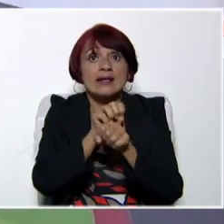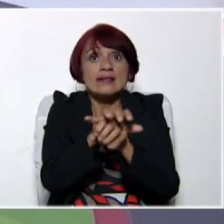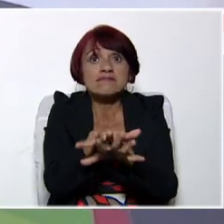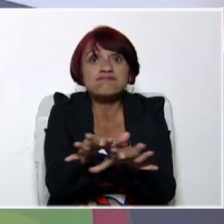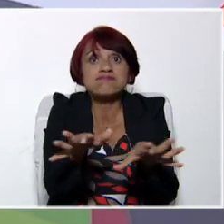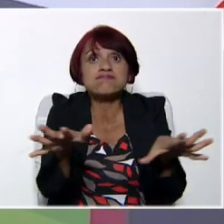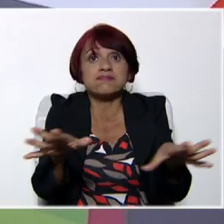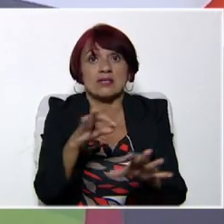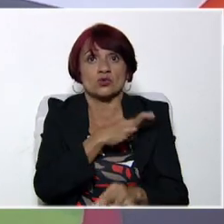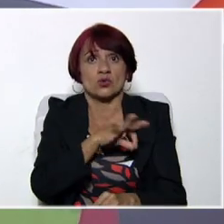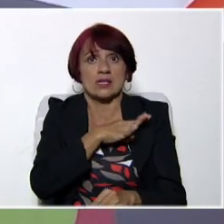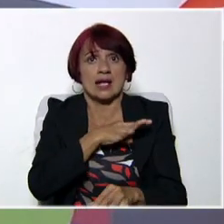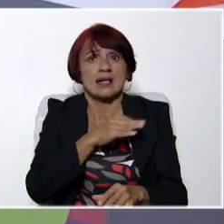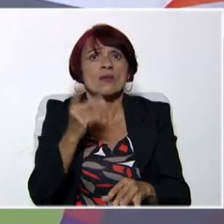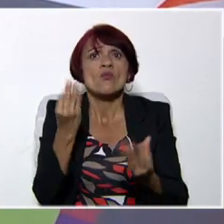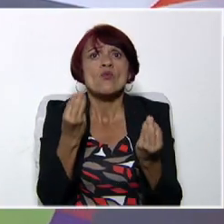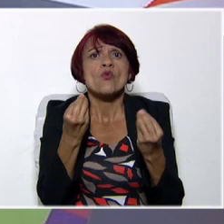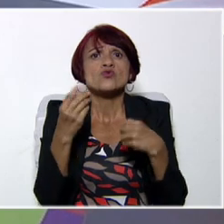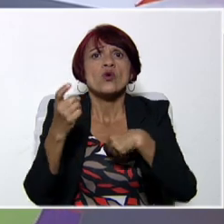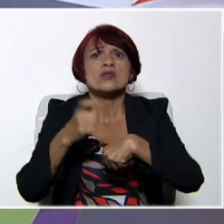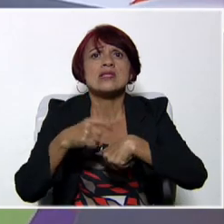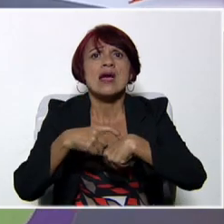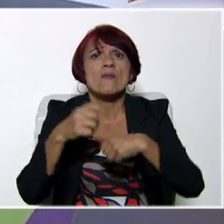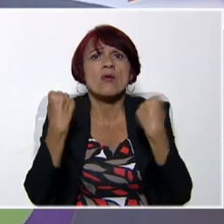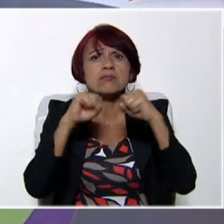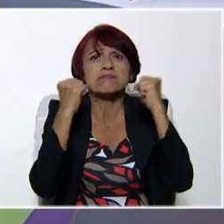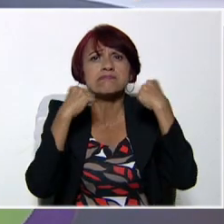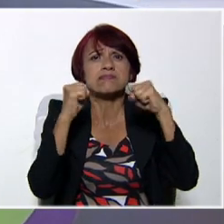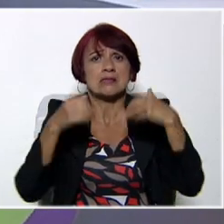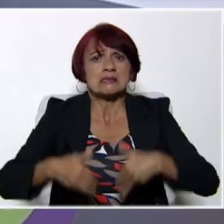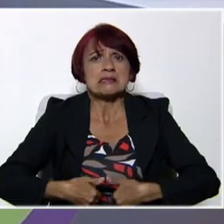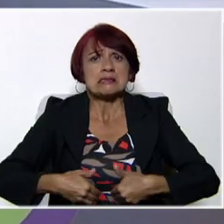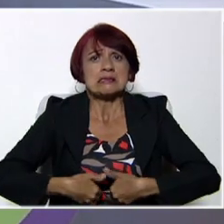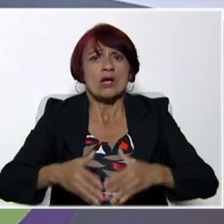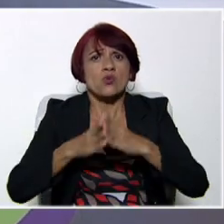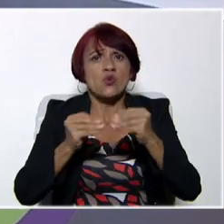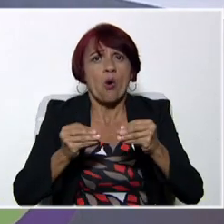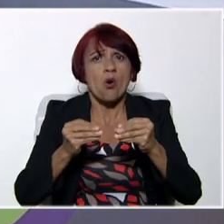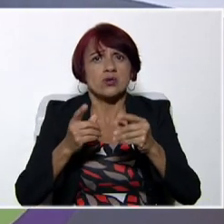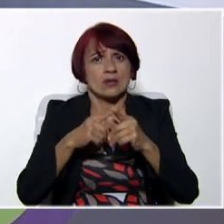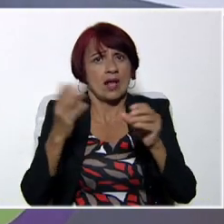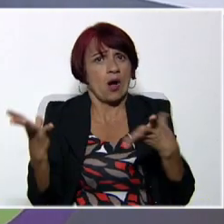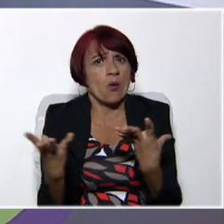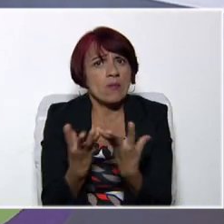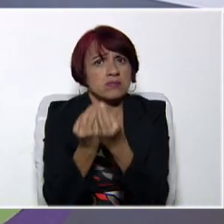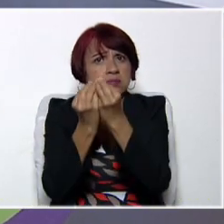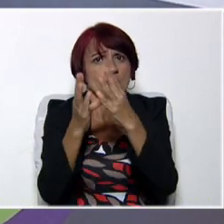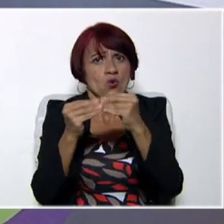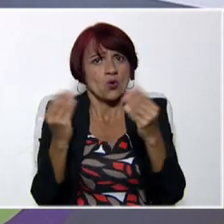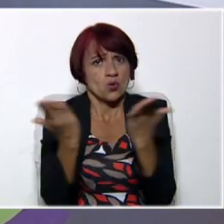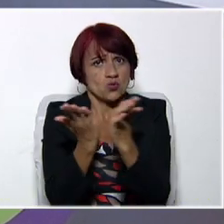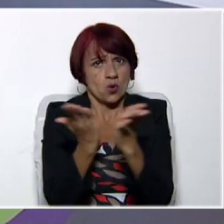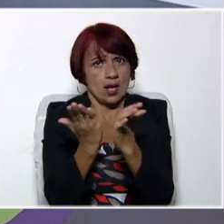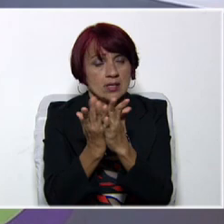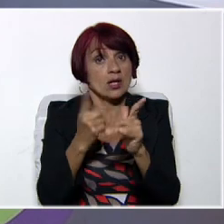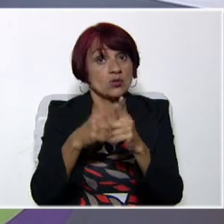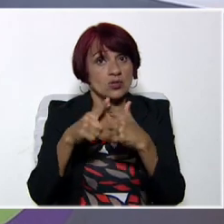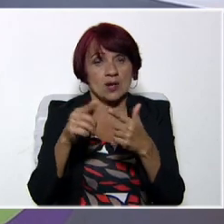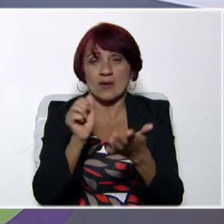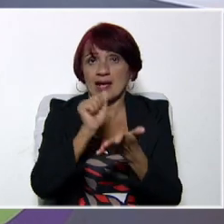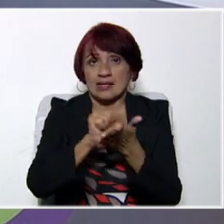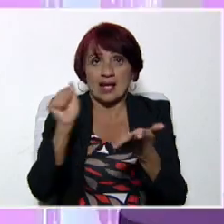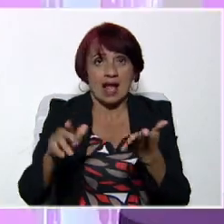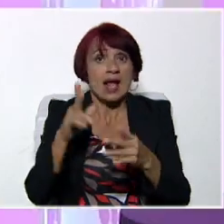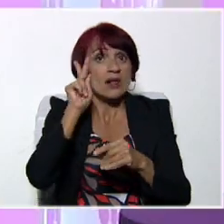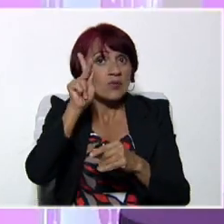usted enfoca mucho tiempo en esa práctica, en ese esfuerzo, en ese acompañamiento para nuestros estudiantes. Así que yo no le voy a quitar ese tiempo